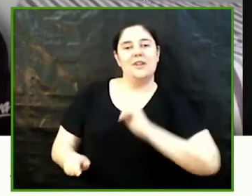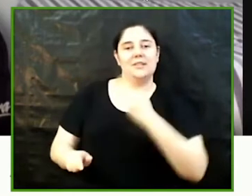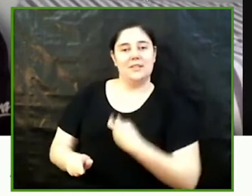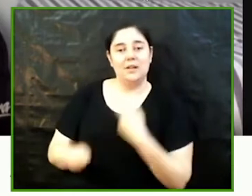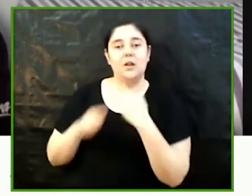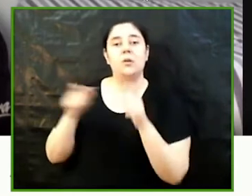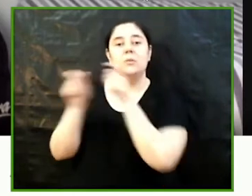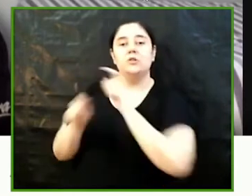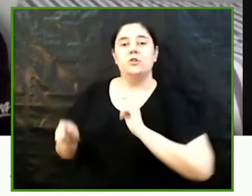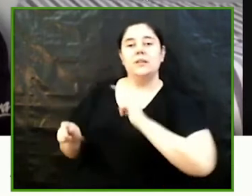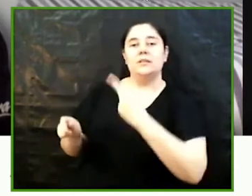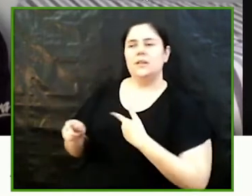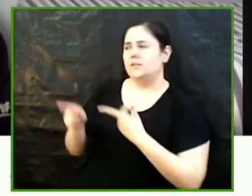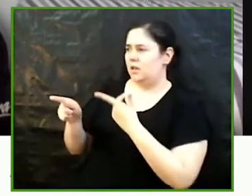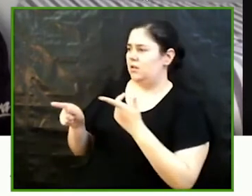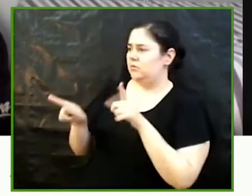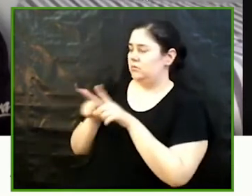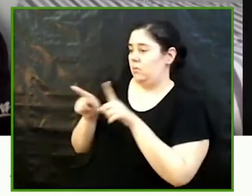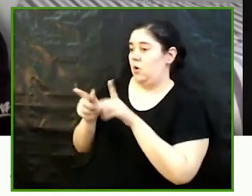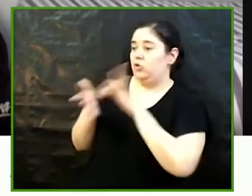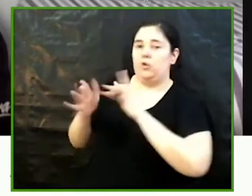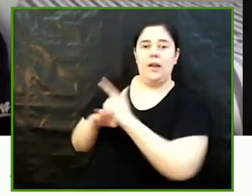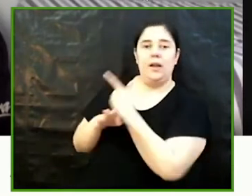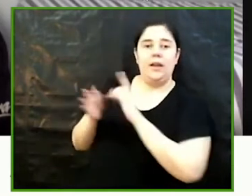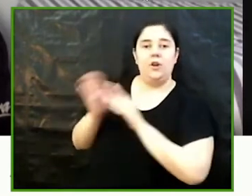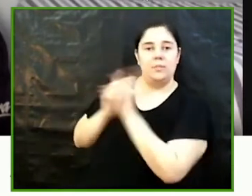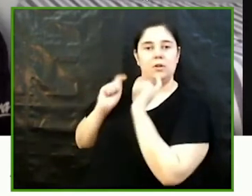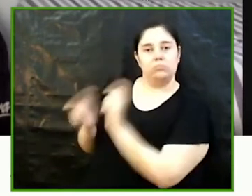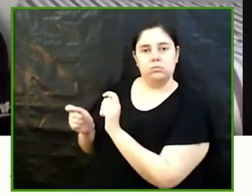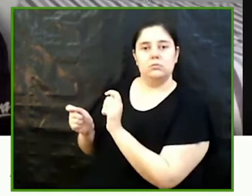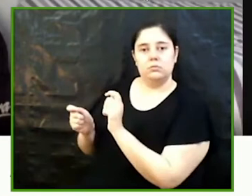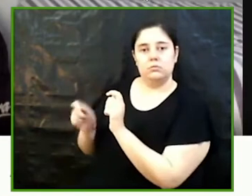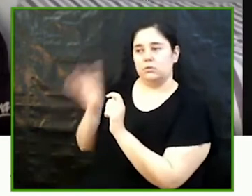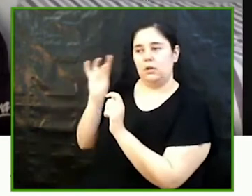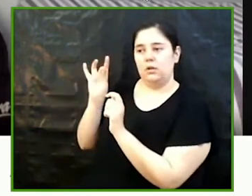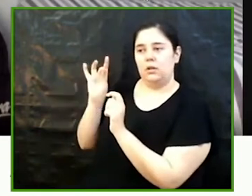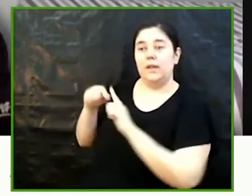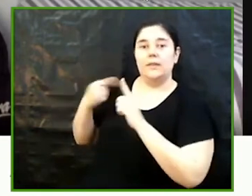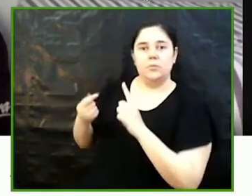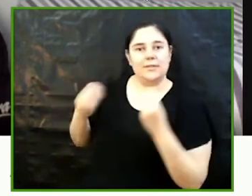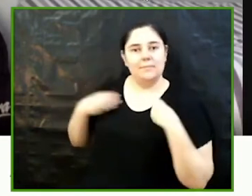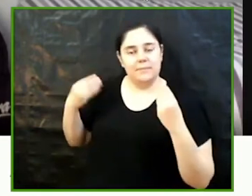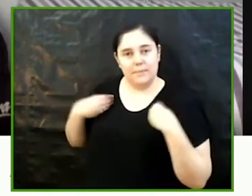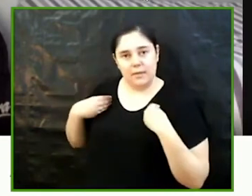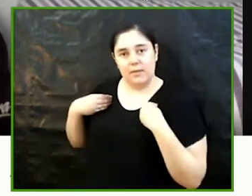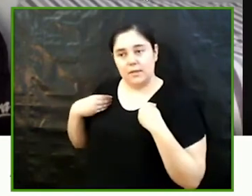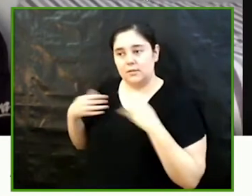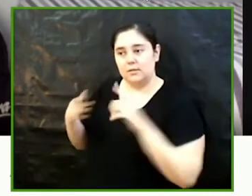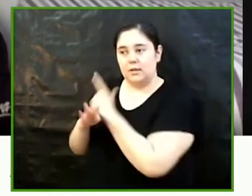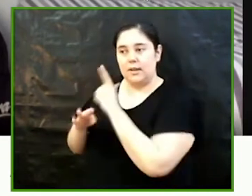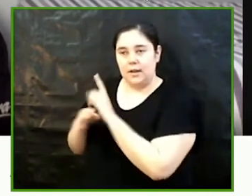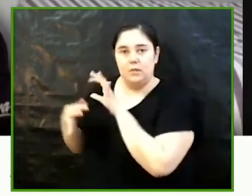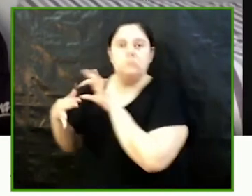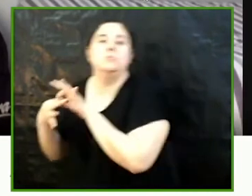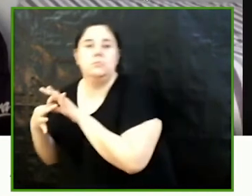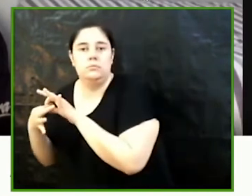la vida han sido leídas socialment con el gènere que les fue asignado al nacer i com a conseqüència han tenido una serie de vivencias ligades a aquest gènere con el que